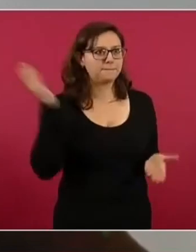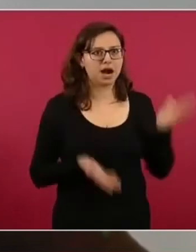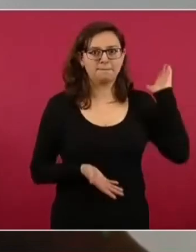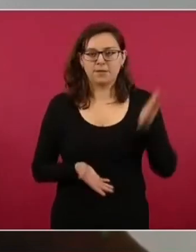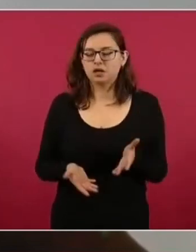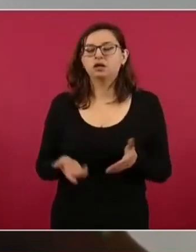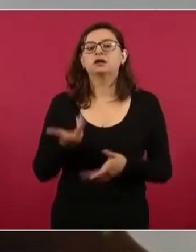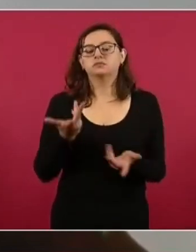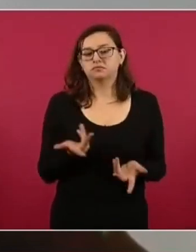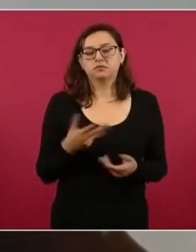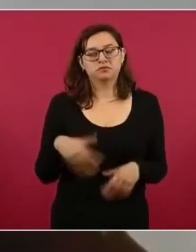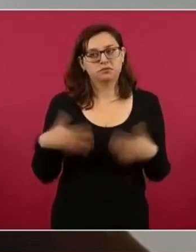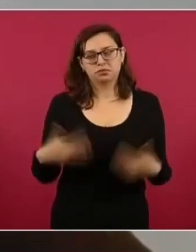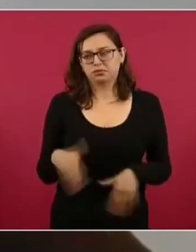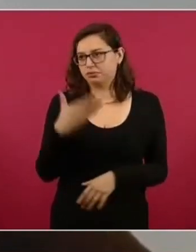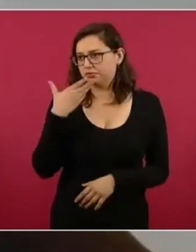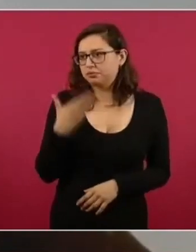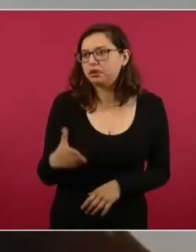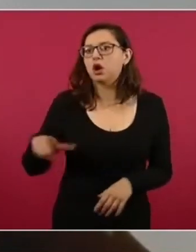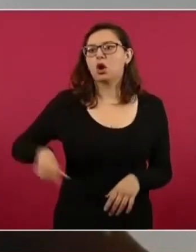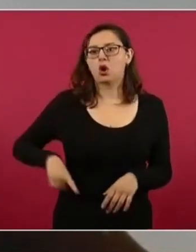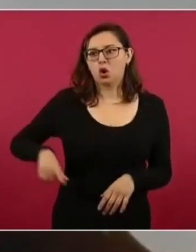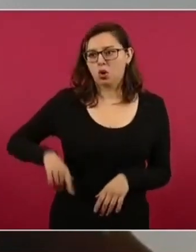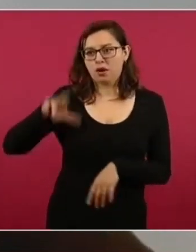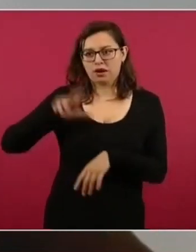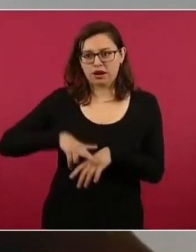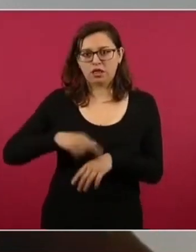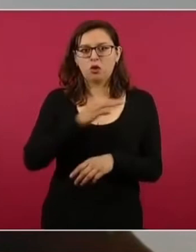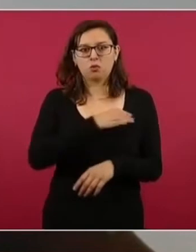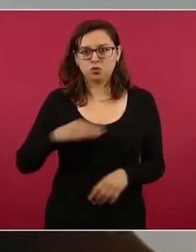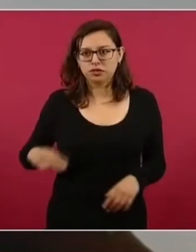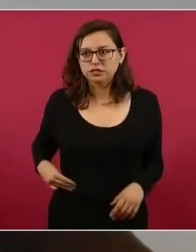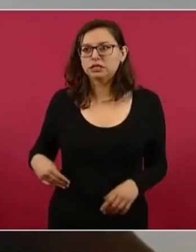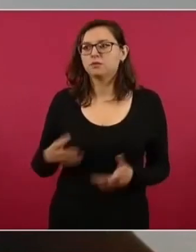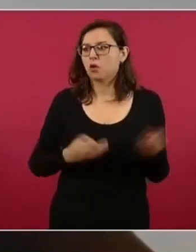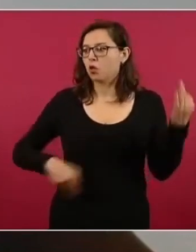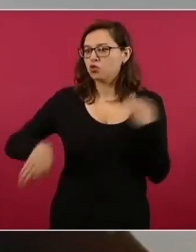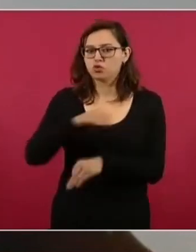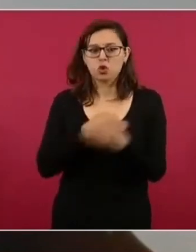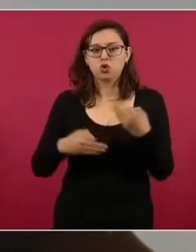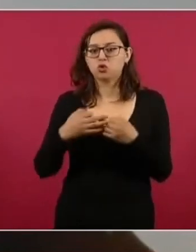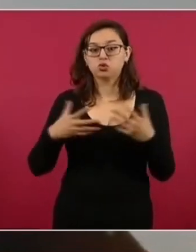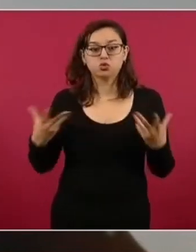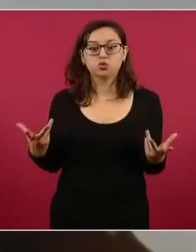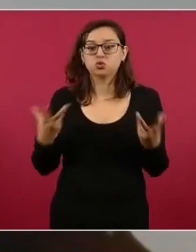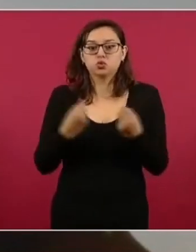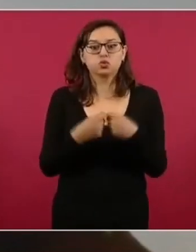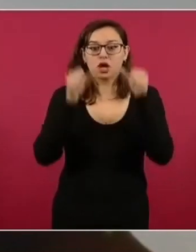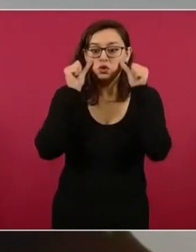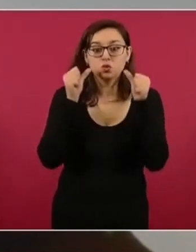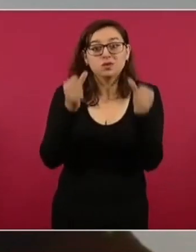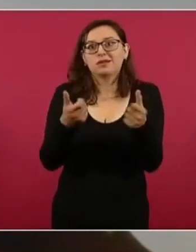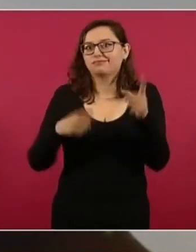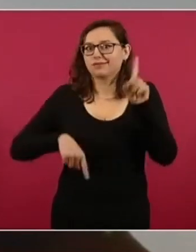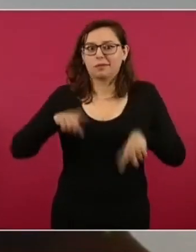del gobierno del estado y los municipios. Estamos ayudando conforme el tiempo, el clima no